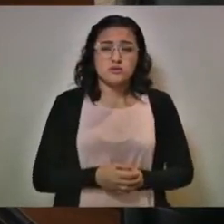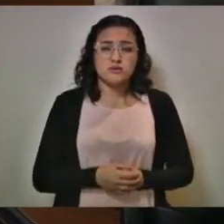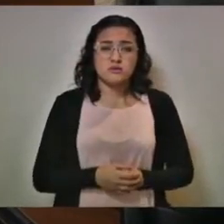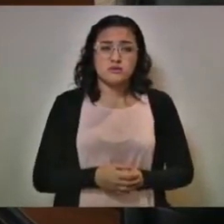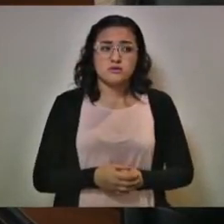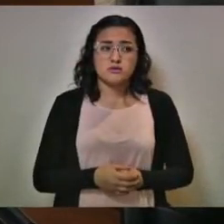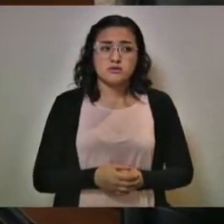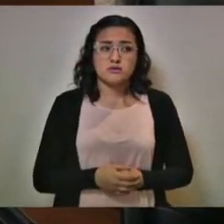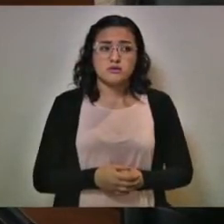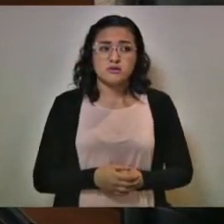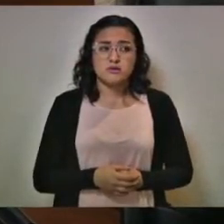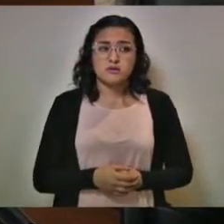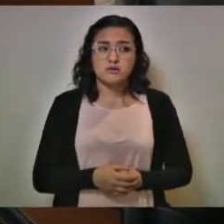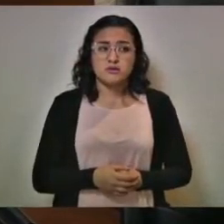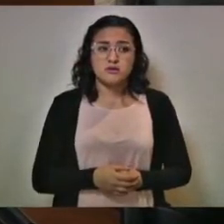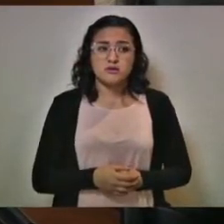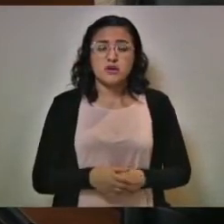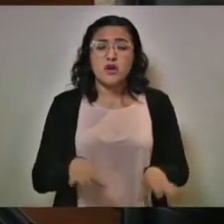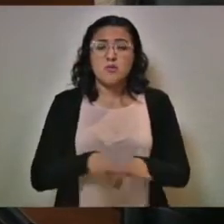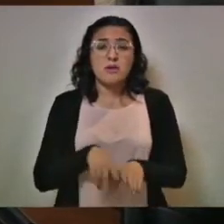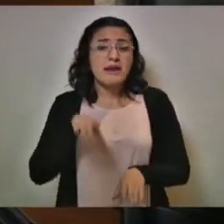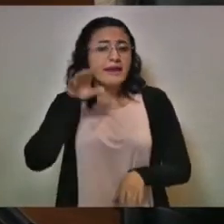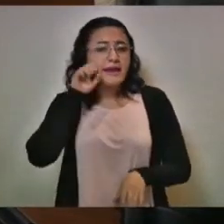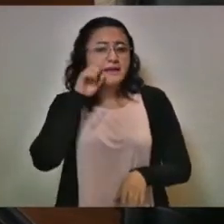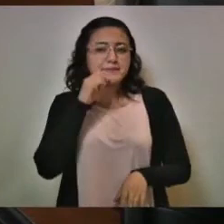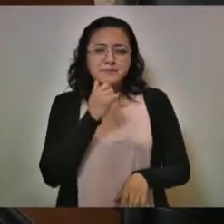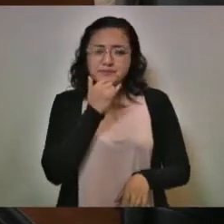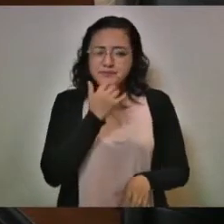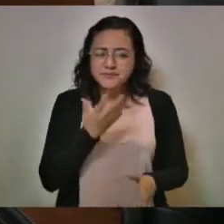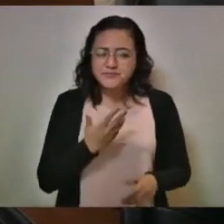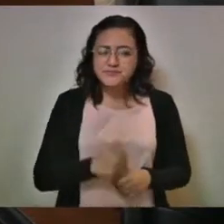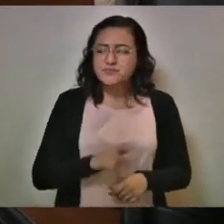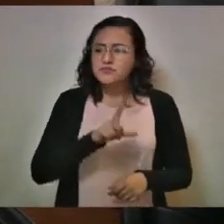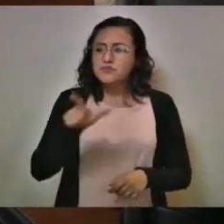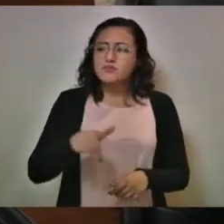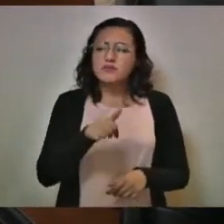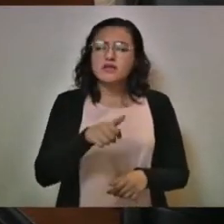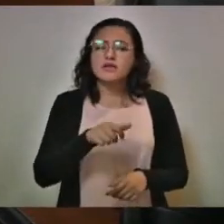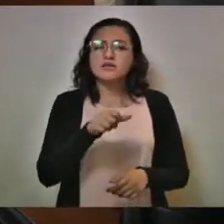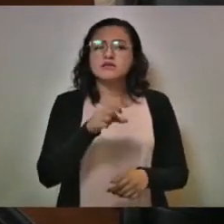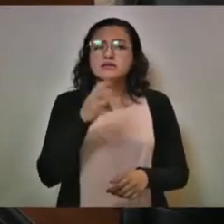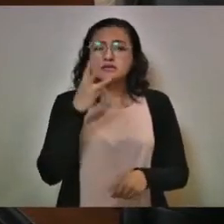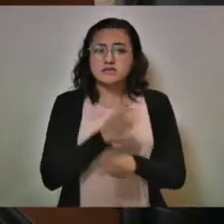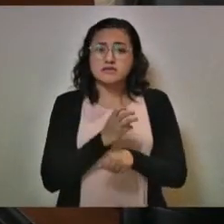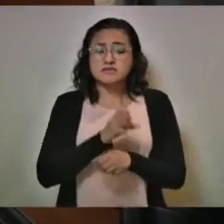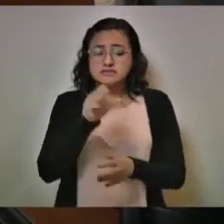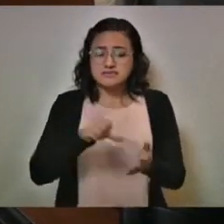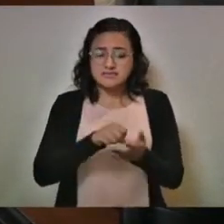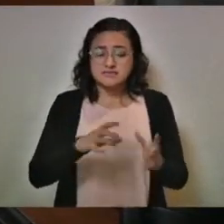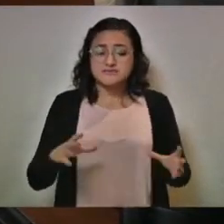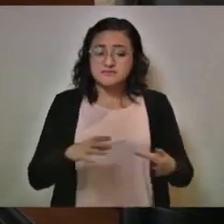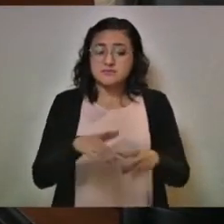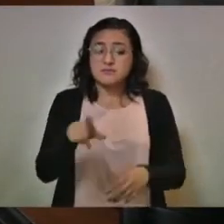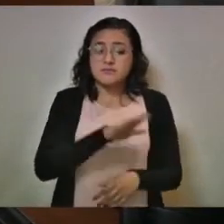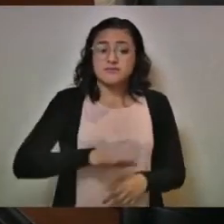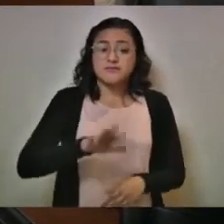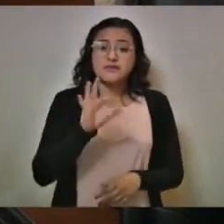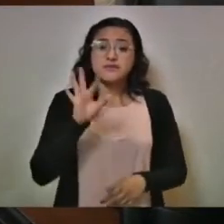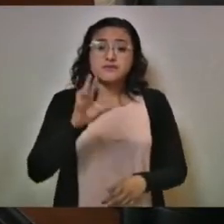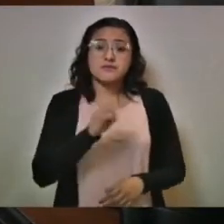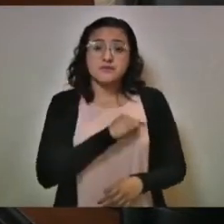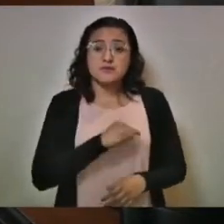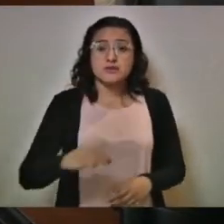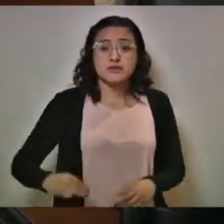región en color naranja. La región 3 centro, con cabecera en esta ciudad de Puebla, e integrada por 45